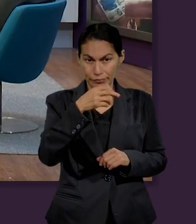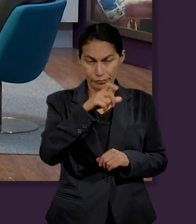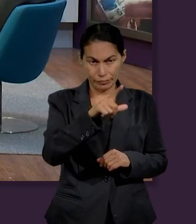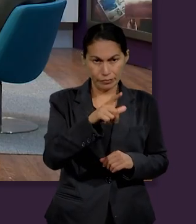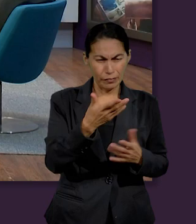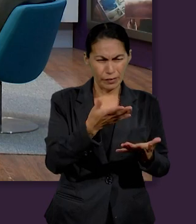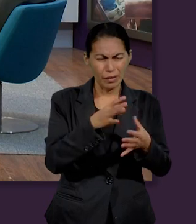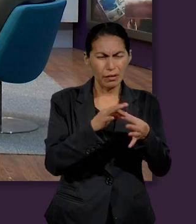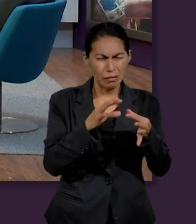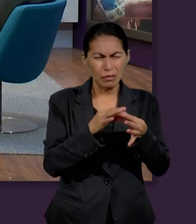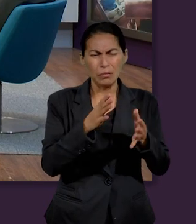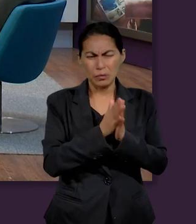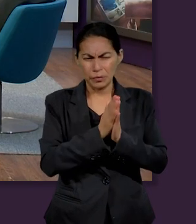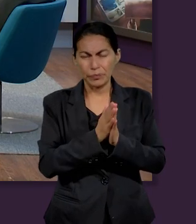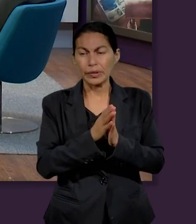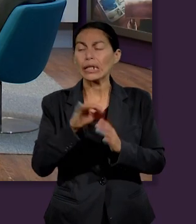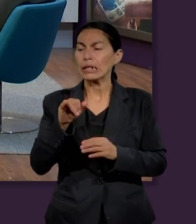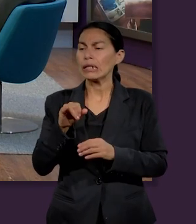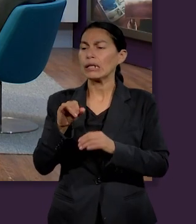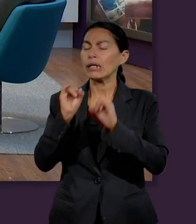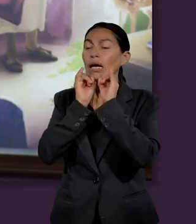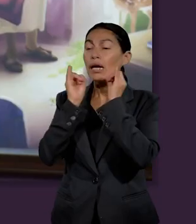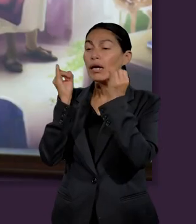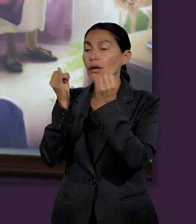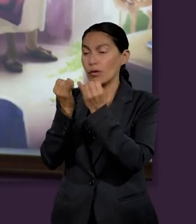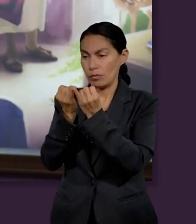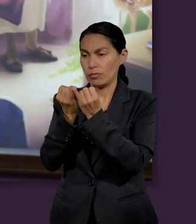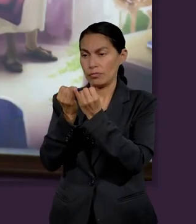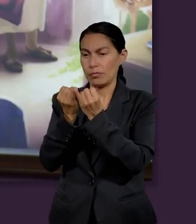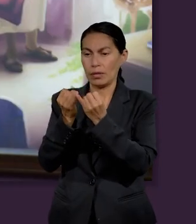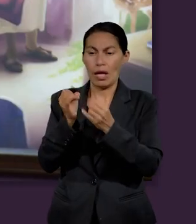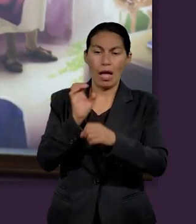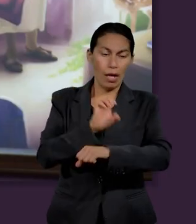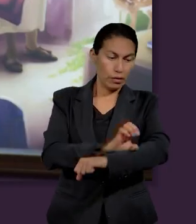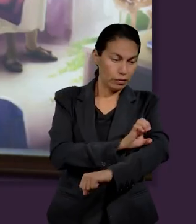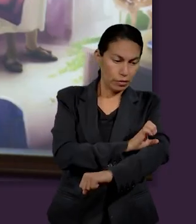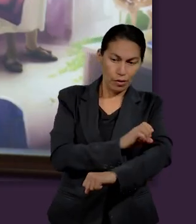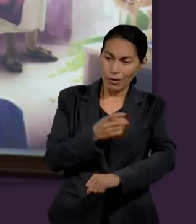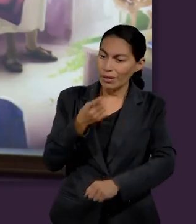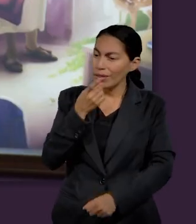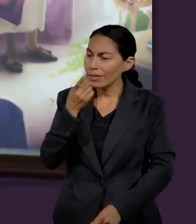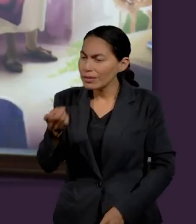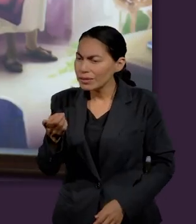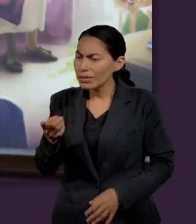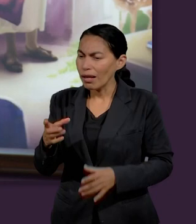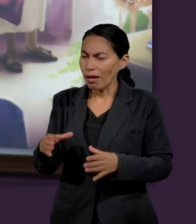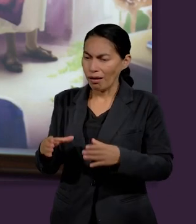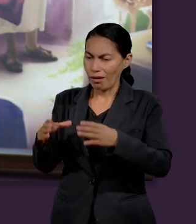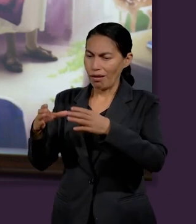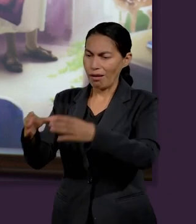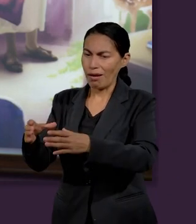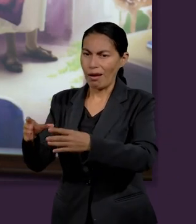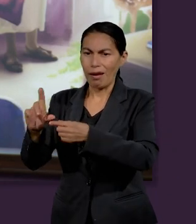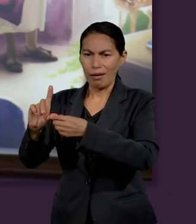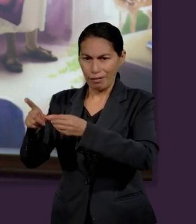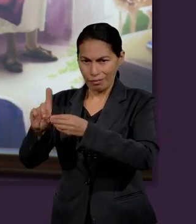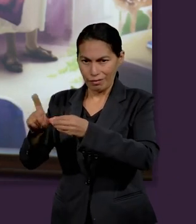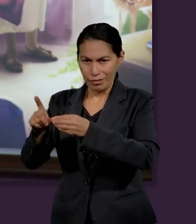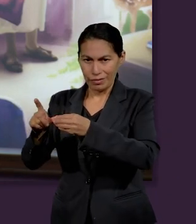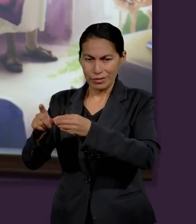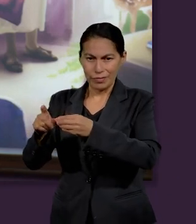Sí, en la parte donde Jacob le ofrece a su hermano un plato de lentejas y le dice dámelo porque estoy